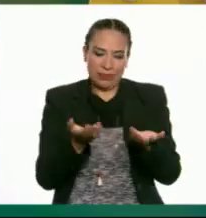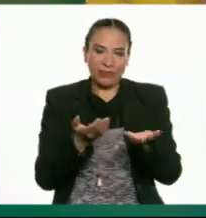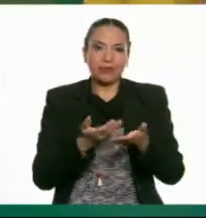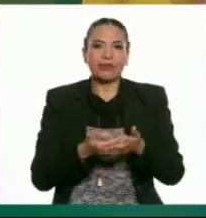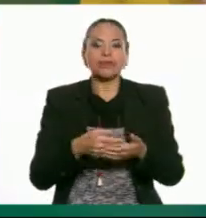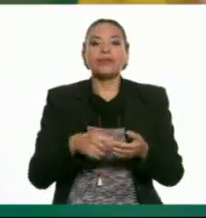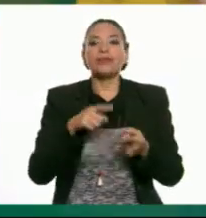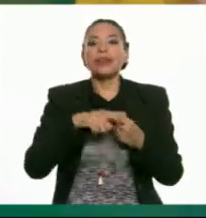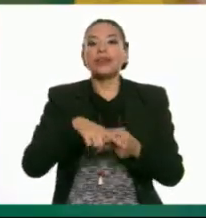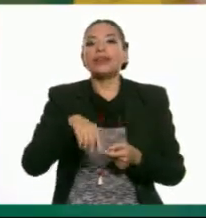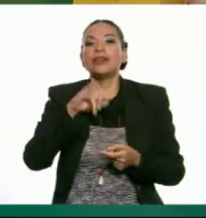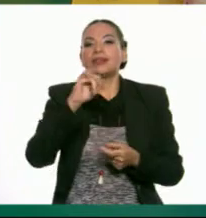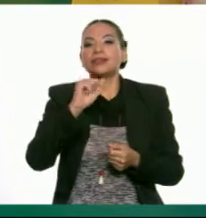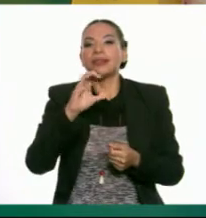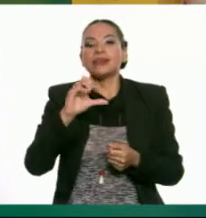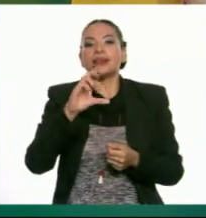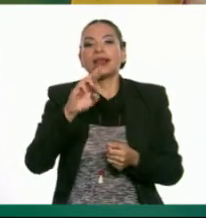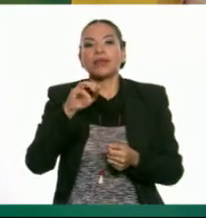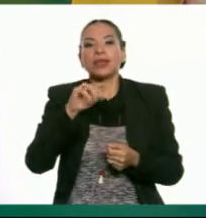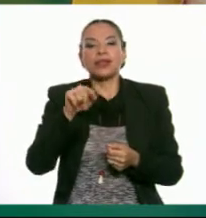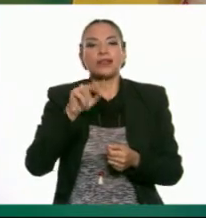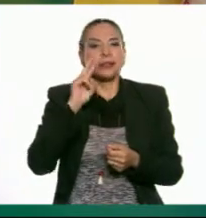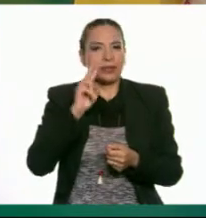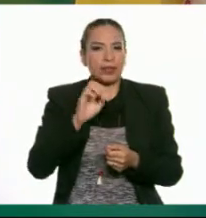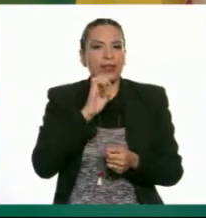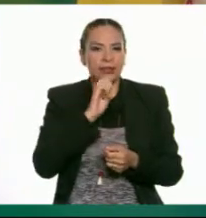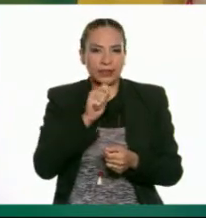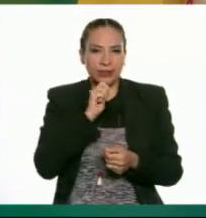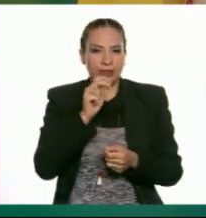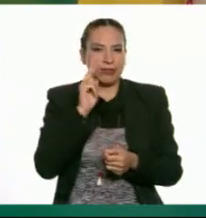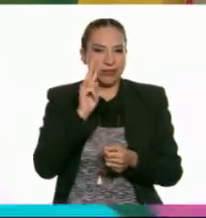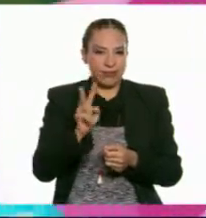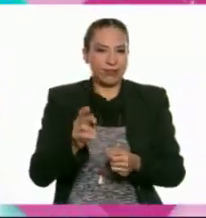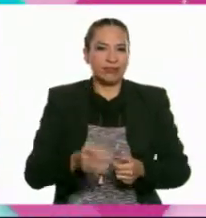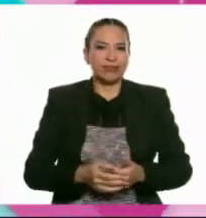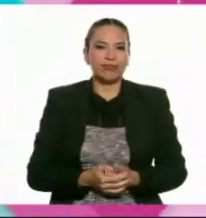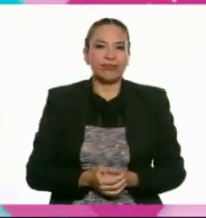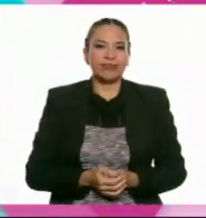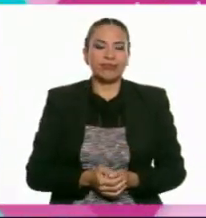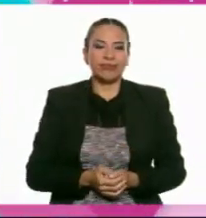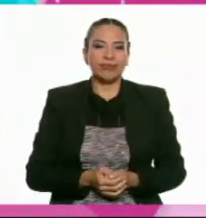Mira, Isan Ramírez nos hizo favor de conseguir esta entrevista. Vamos a verlos. A ver.